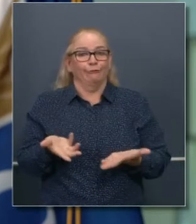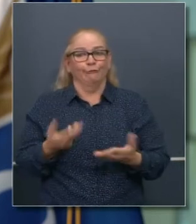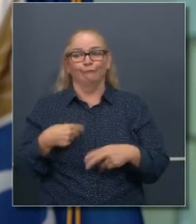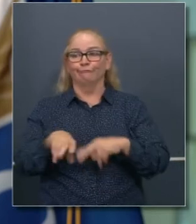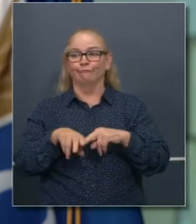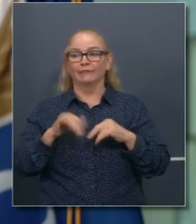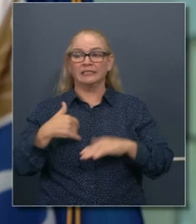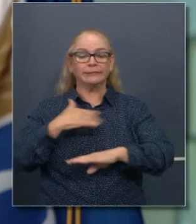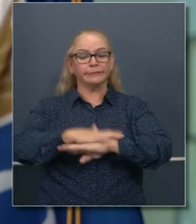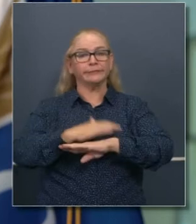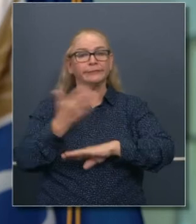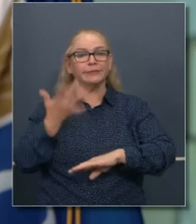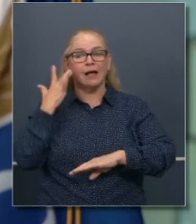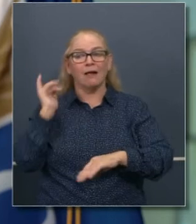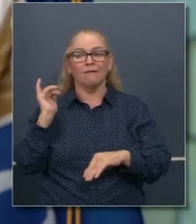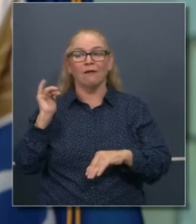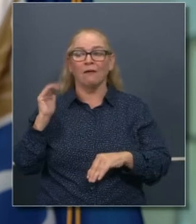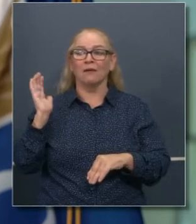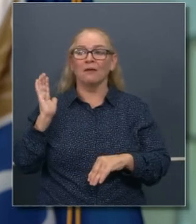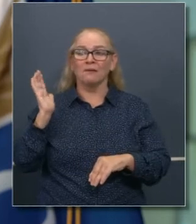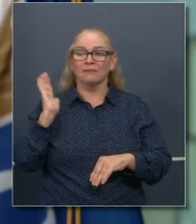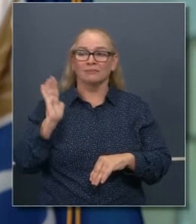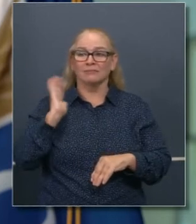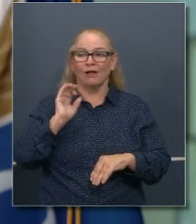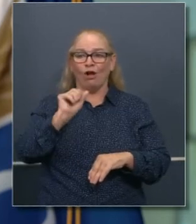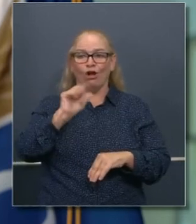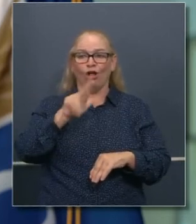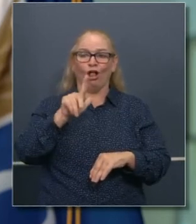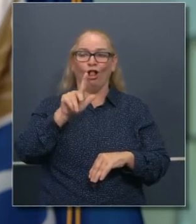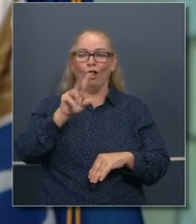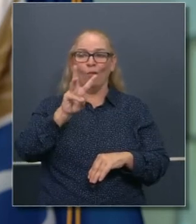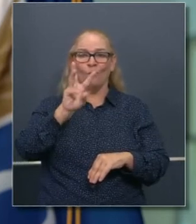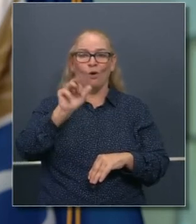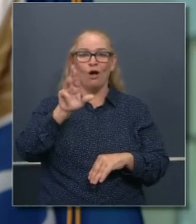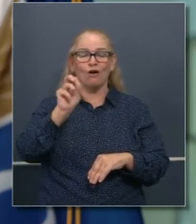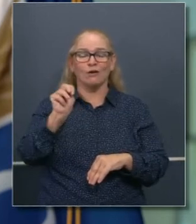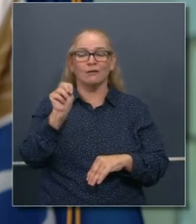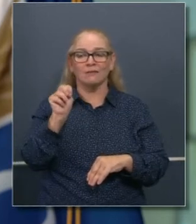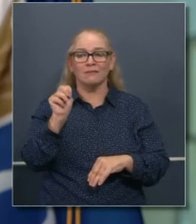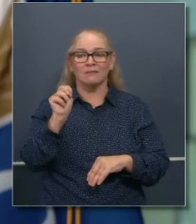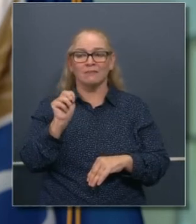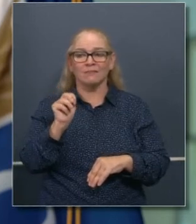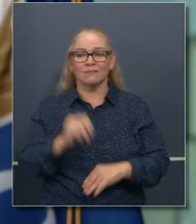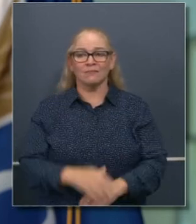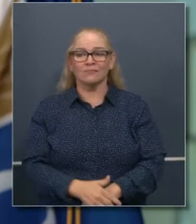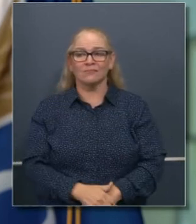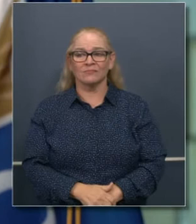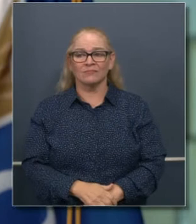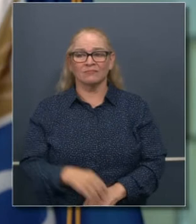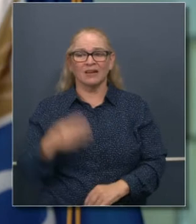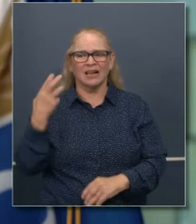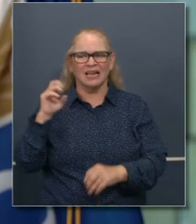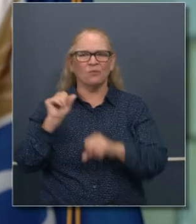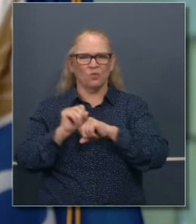escritorio en el cual se sentó otro